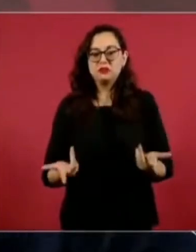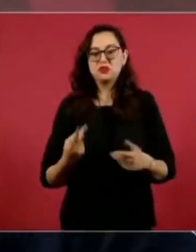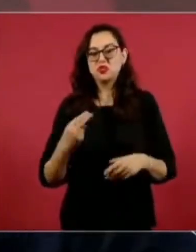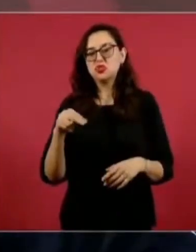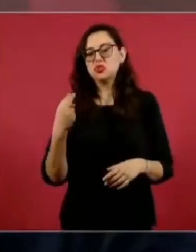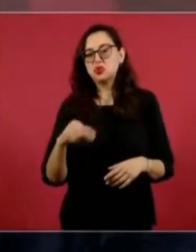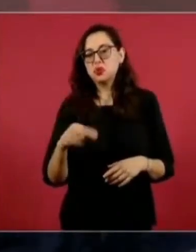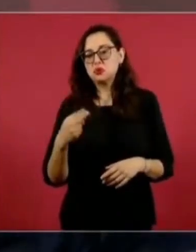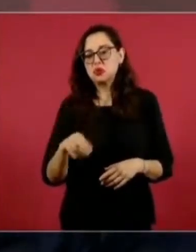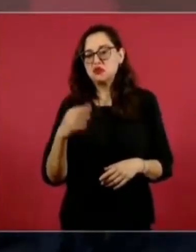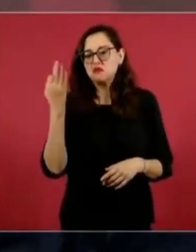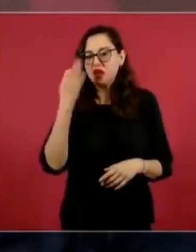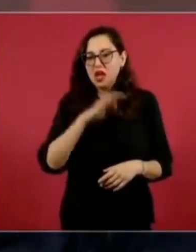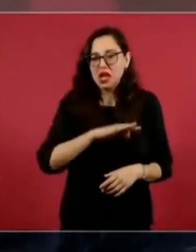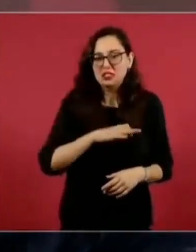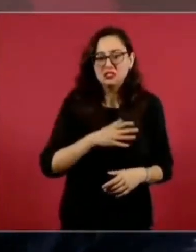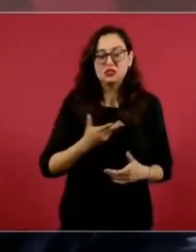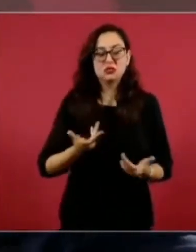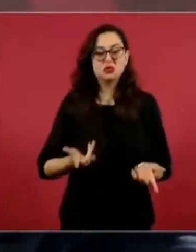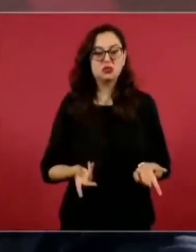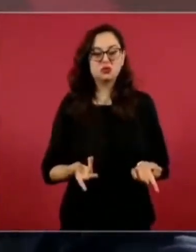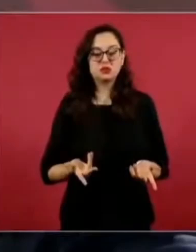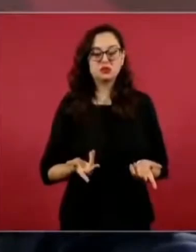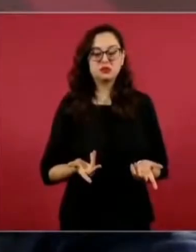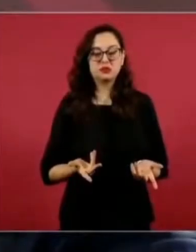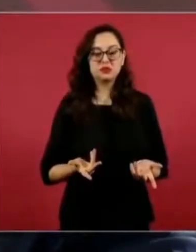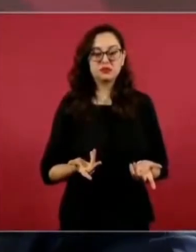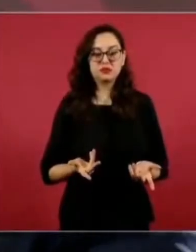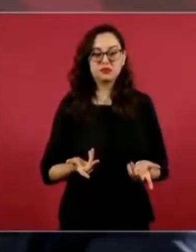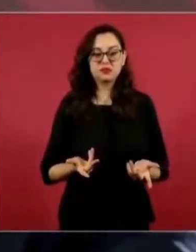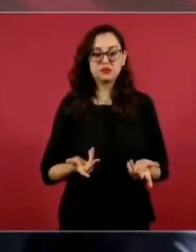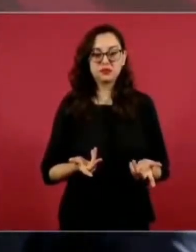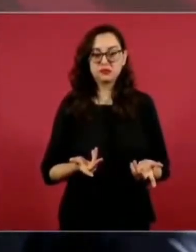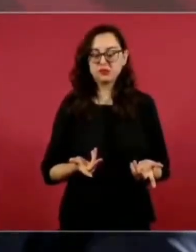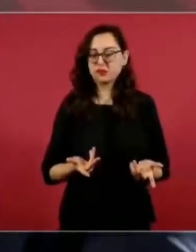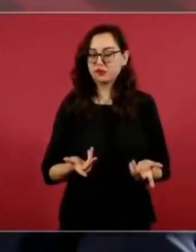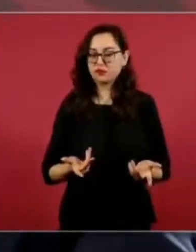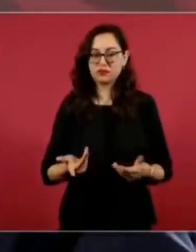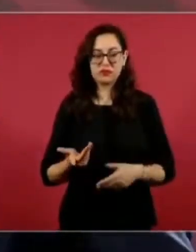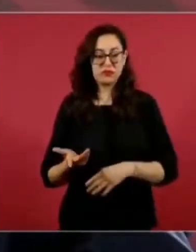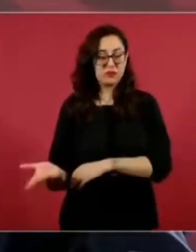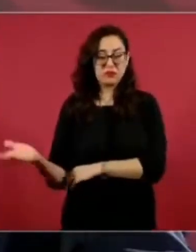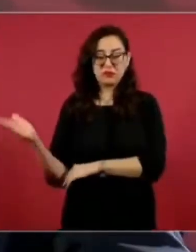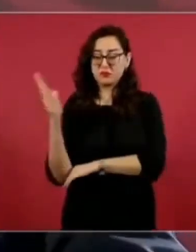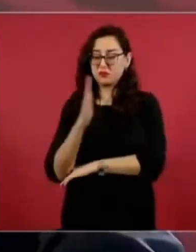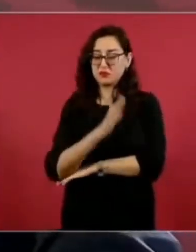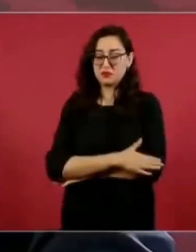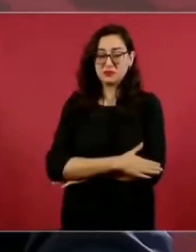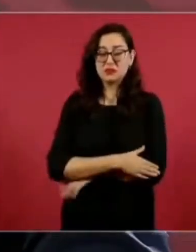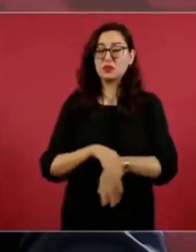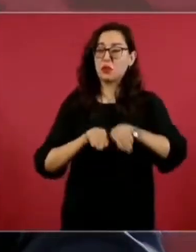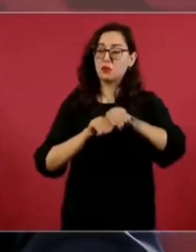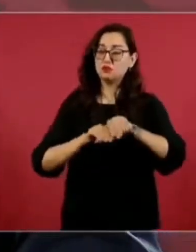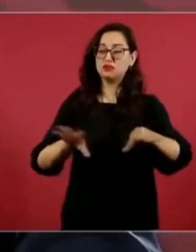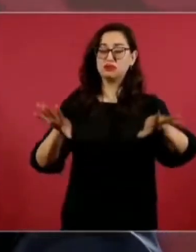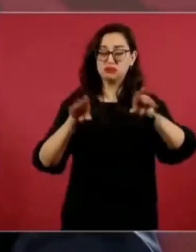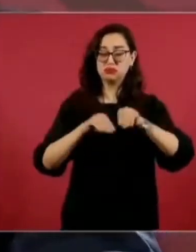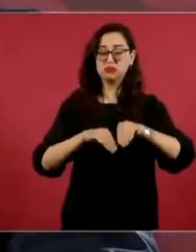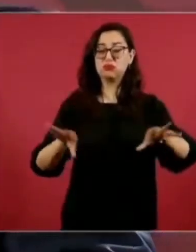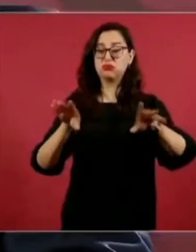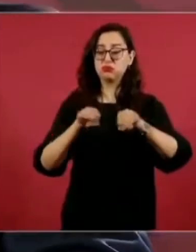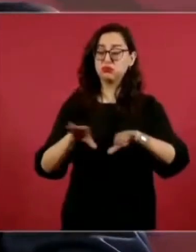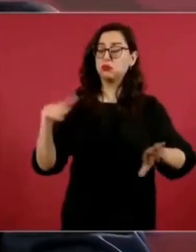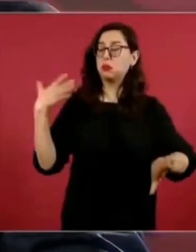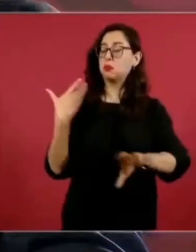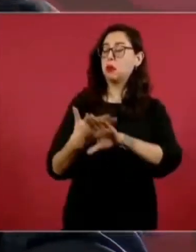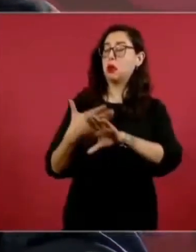o anónimos y se dedican únicamente a estar